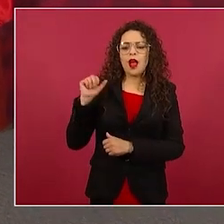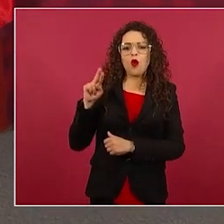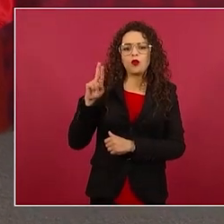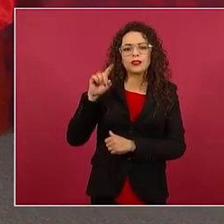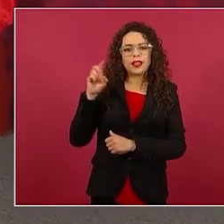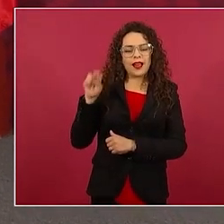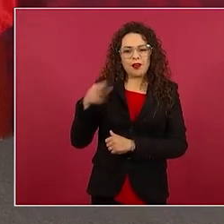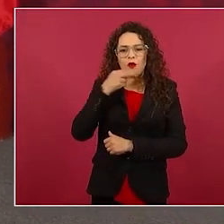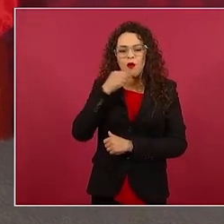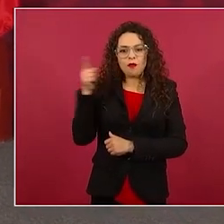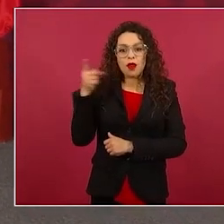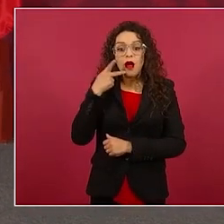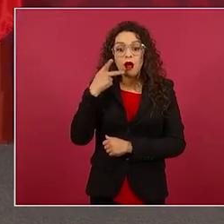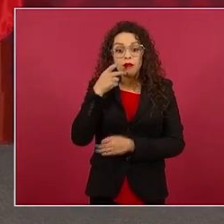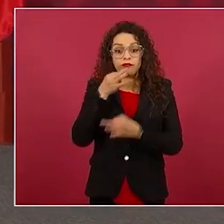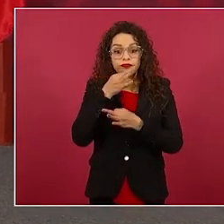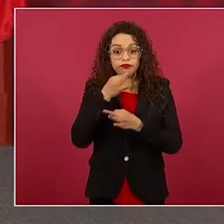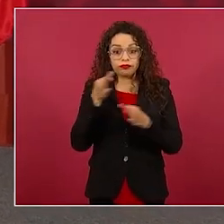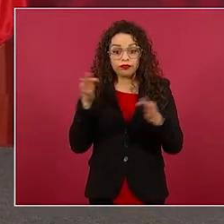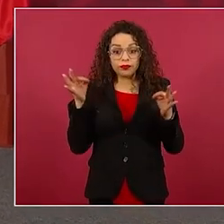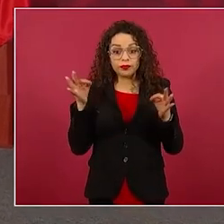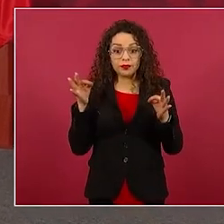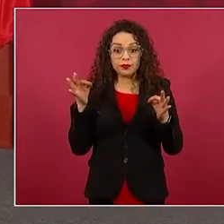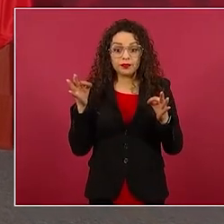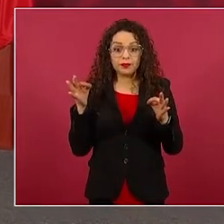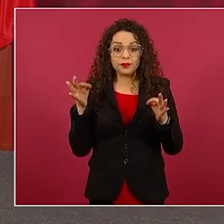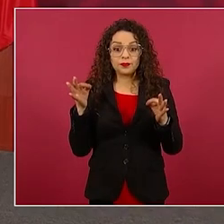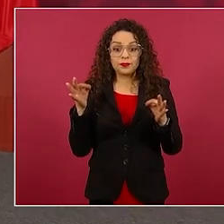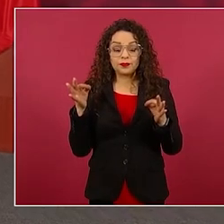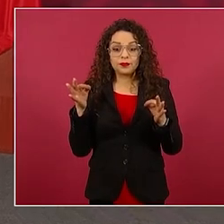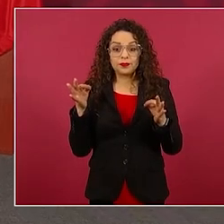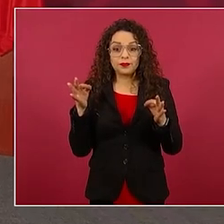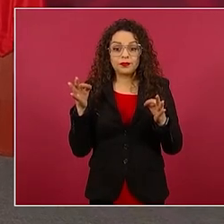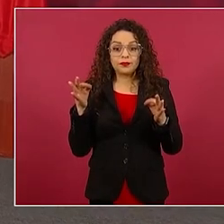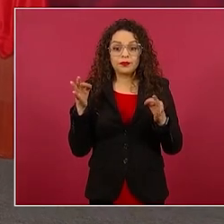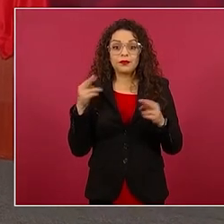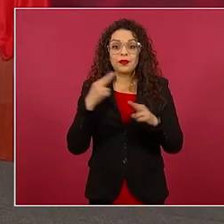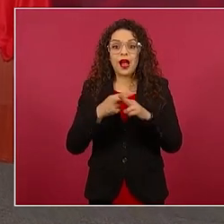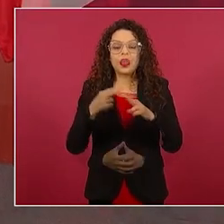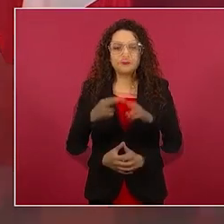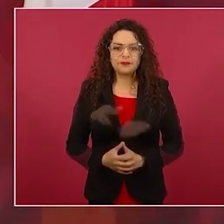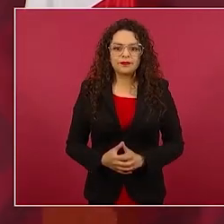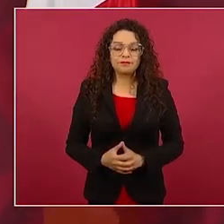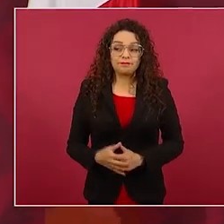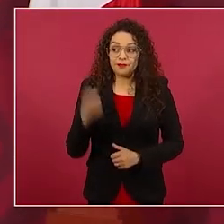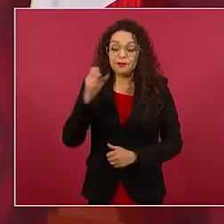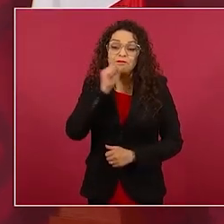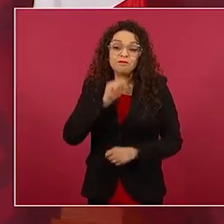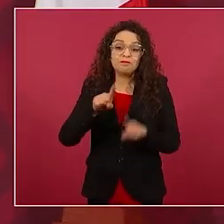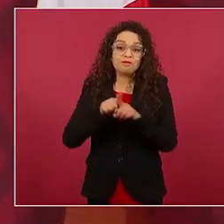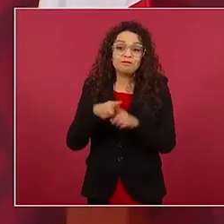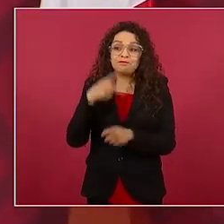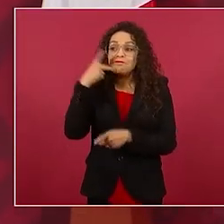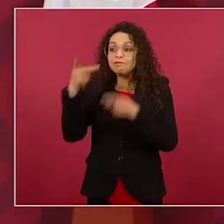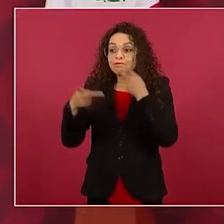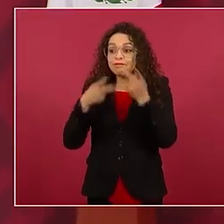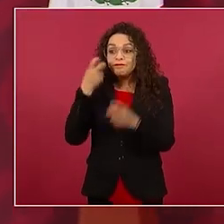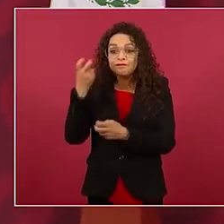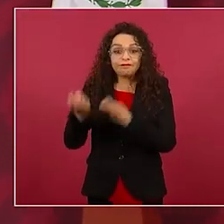hasta de La Palma, de Reforma. Pues